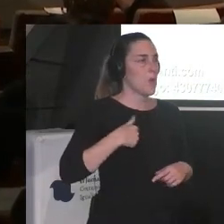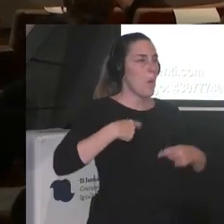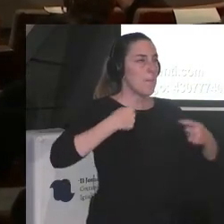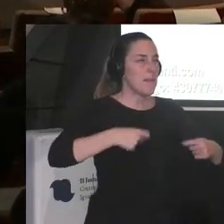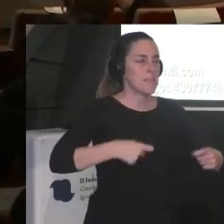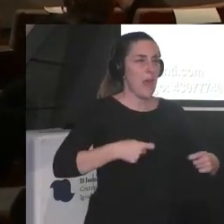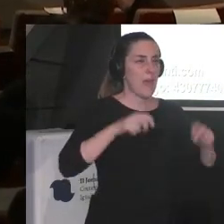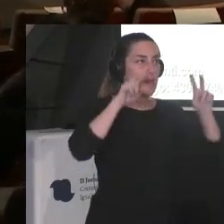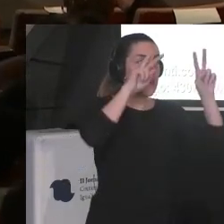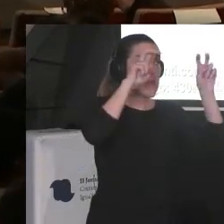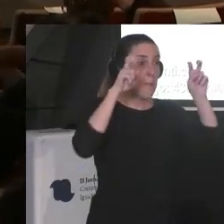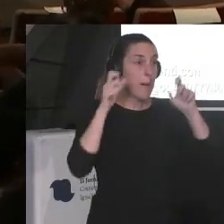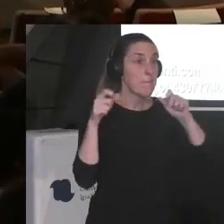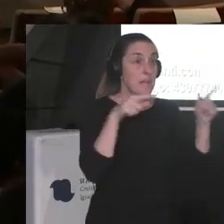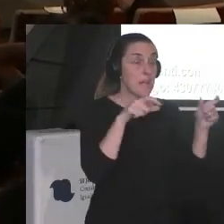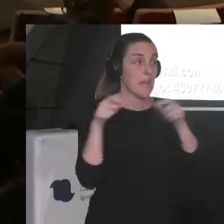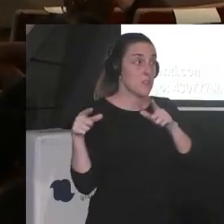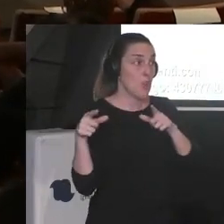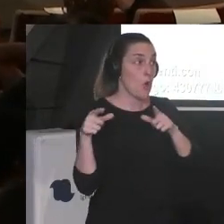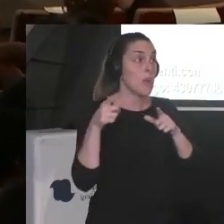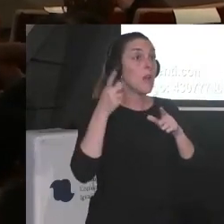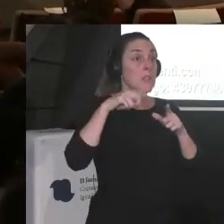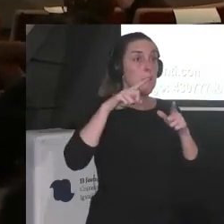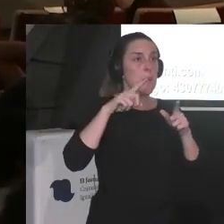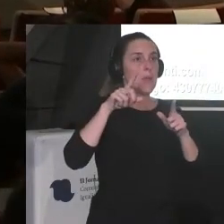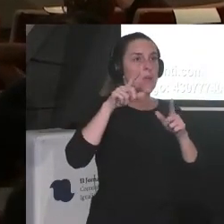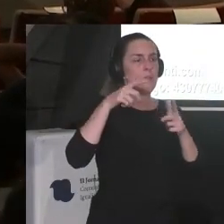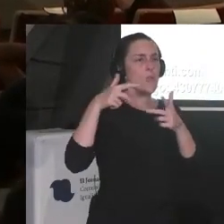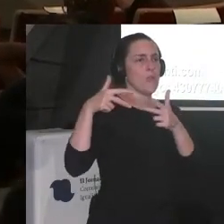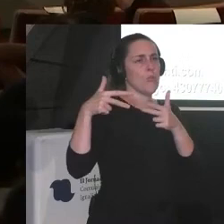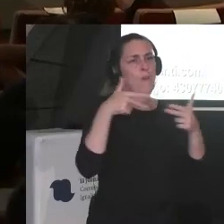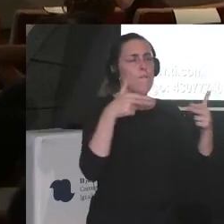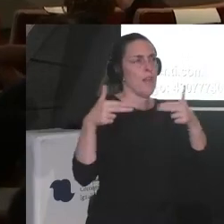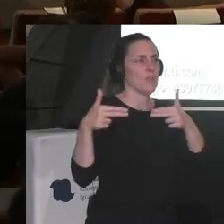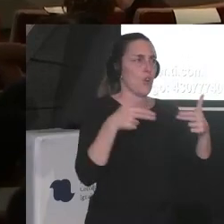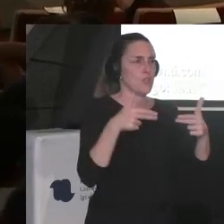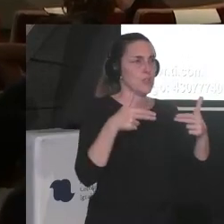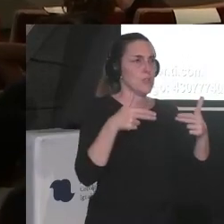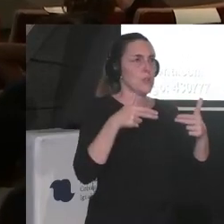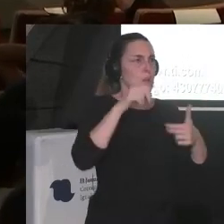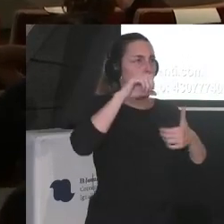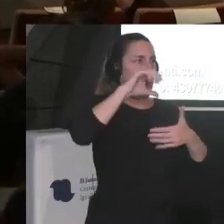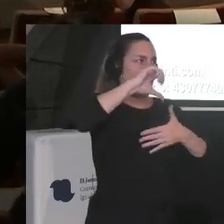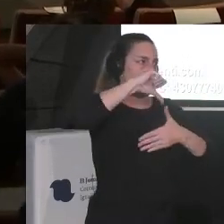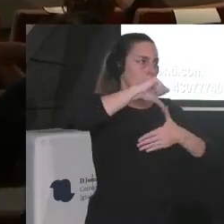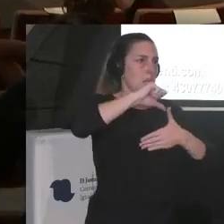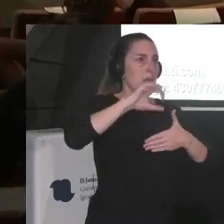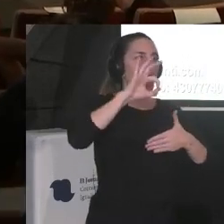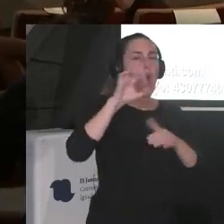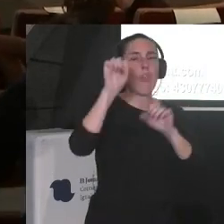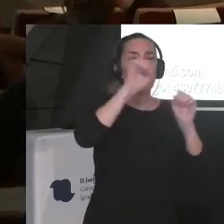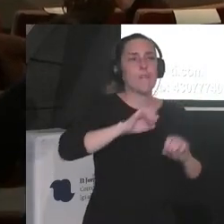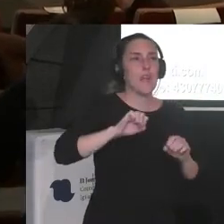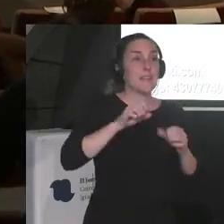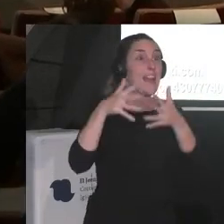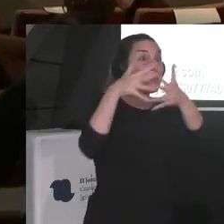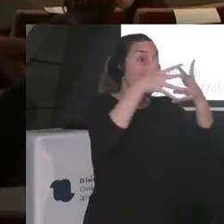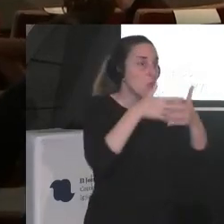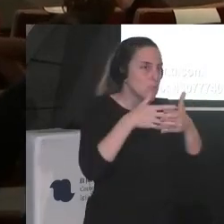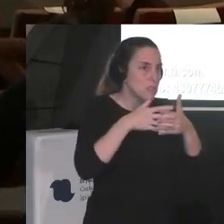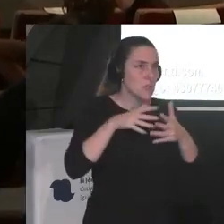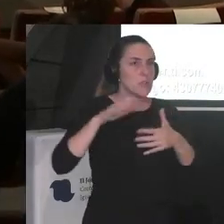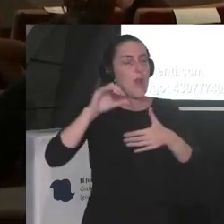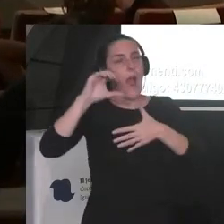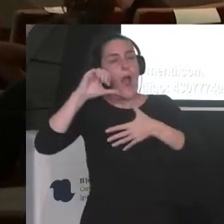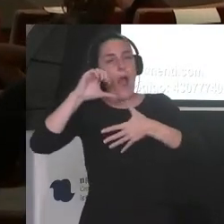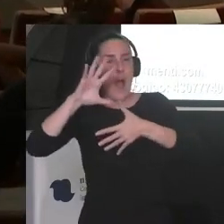inmigración con los conflictos en Latinoamérica o la que siempre defiende que no se tiene que decir América sino Estados Unidos y quería hacerte